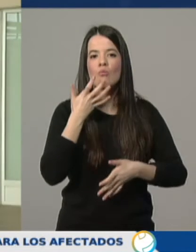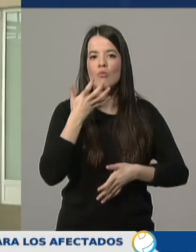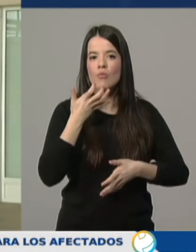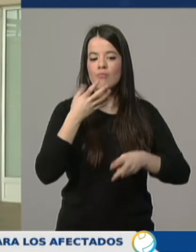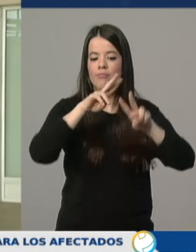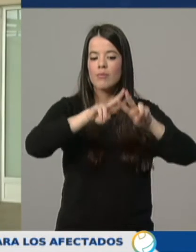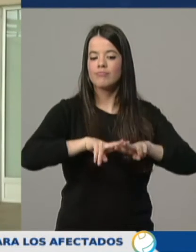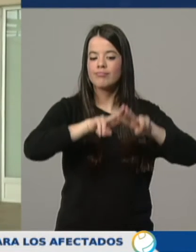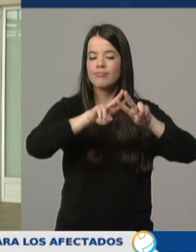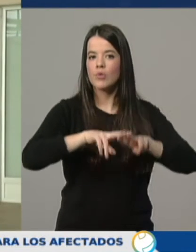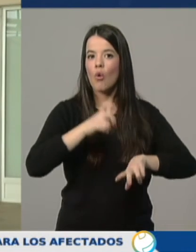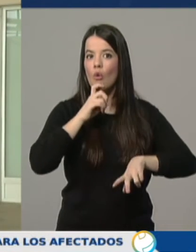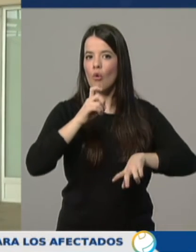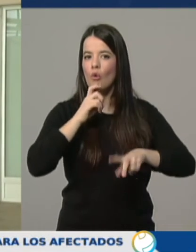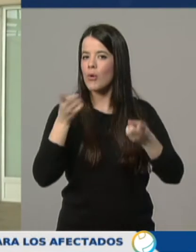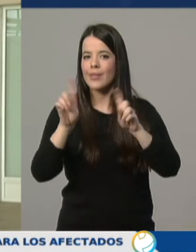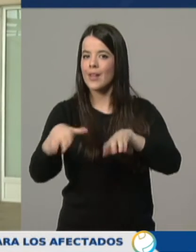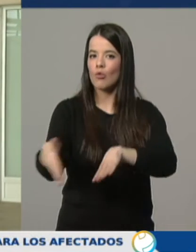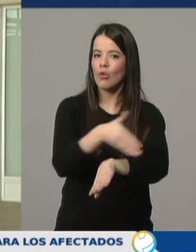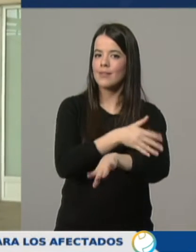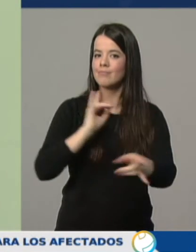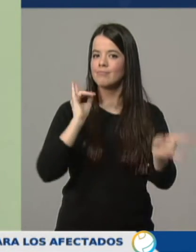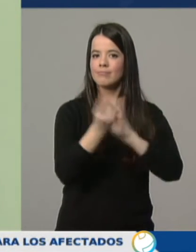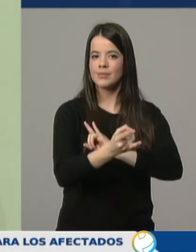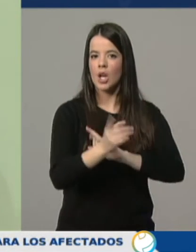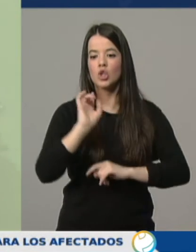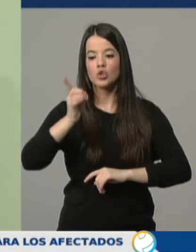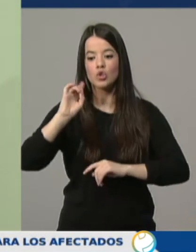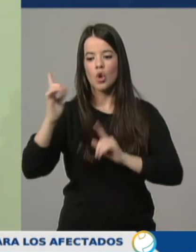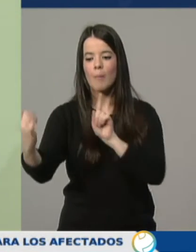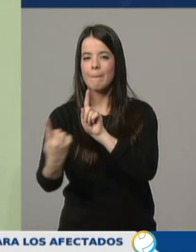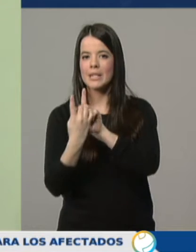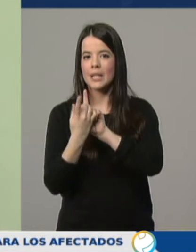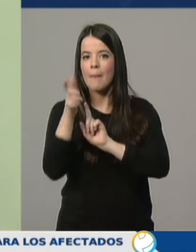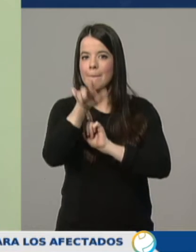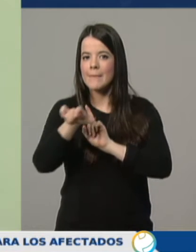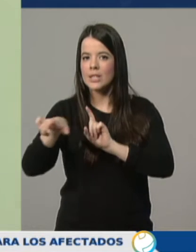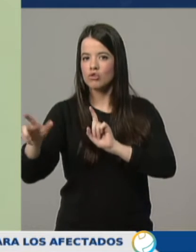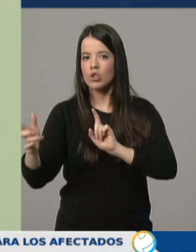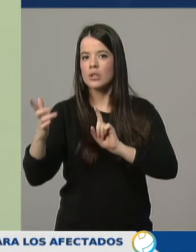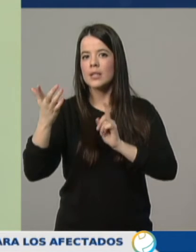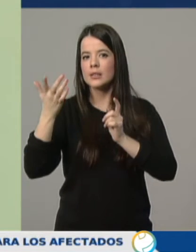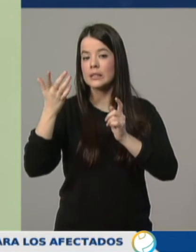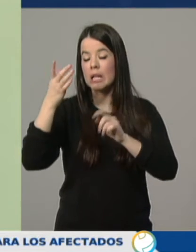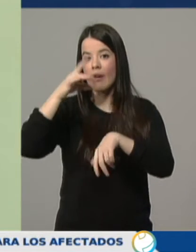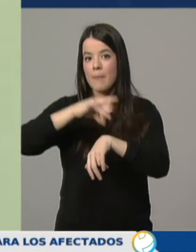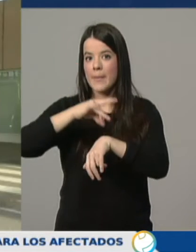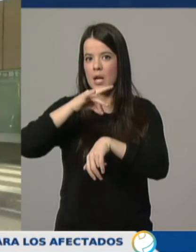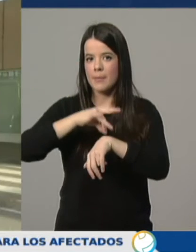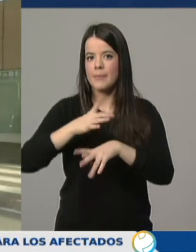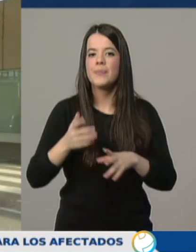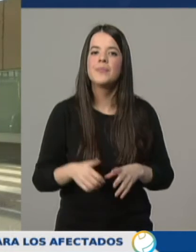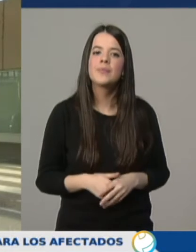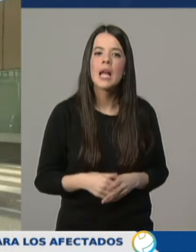se harán de forma telefónica previa a las consultas y solo se atenderá presencialmente a los ciudadanos que presenten patologías. Y, además, se